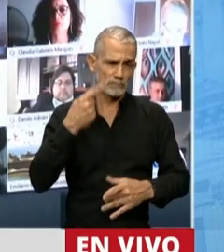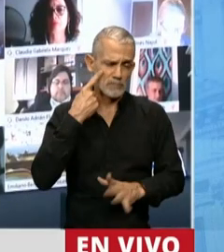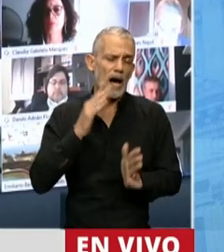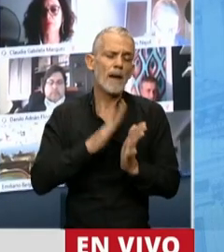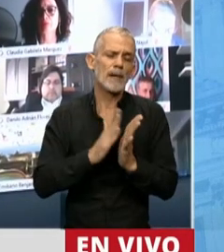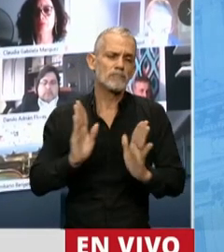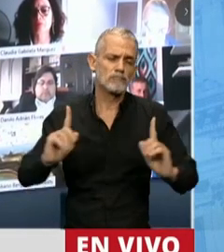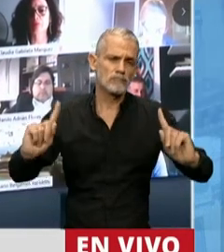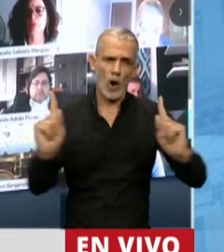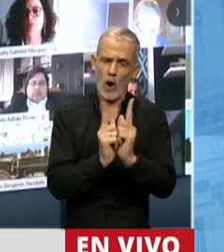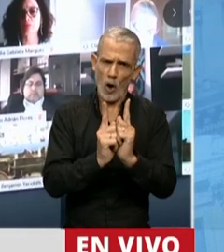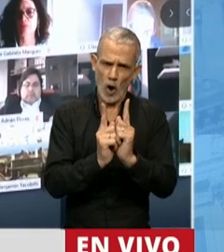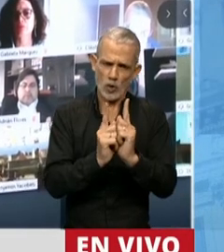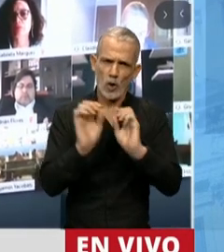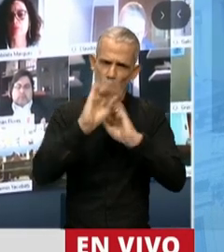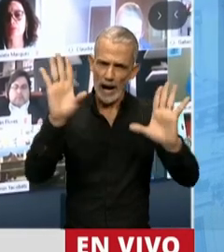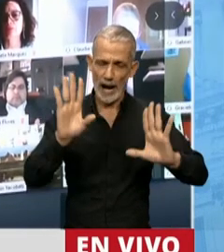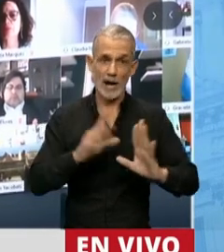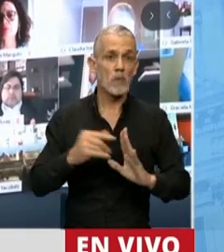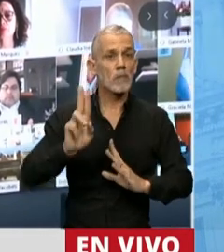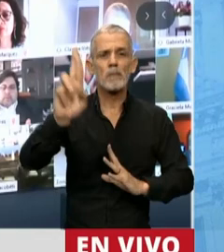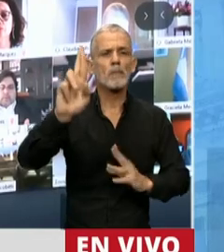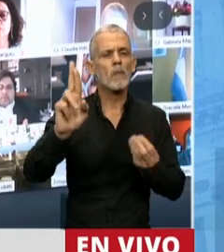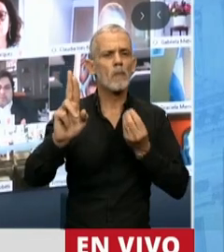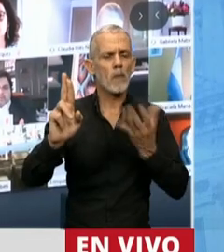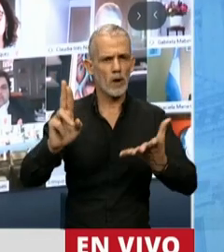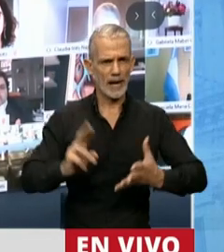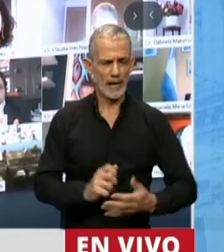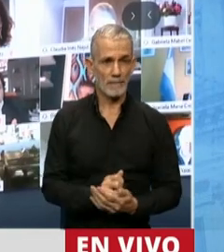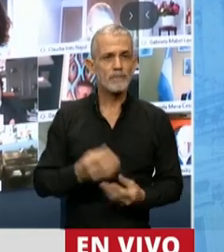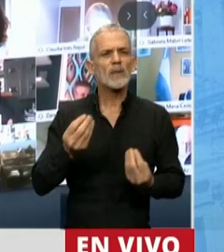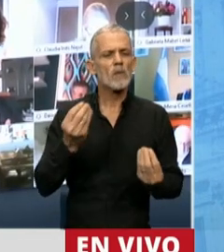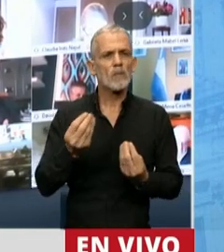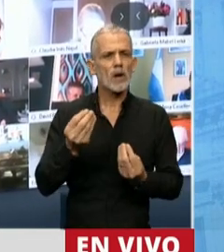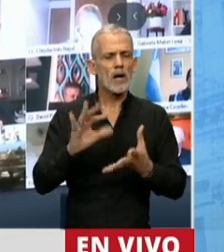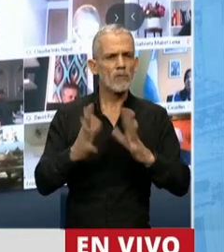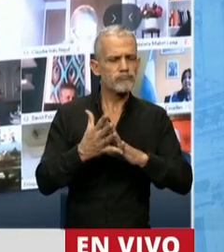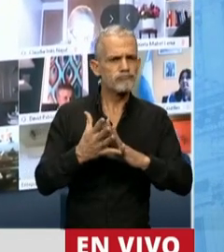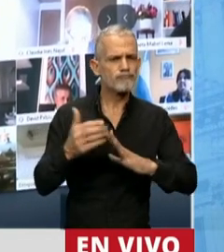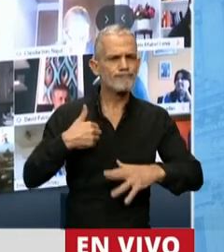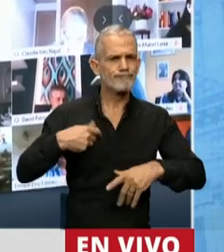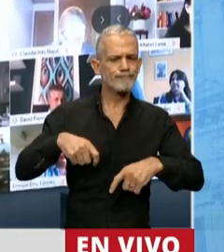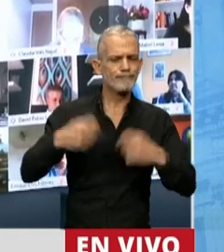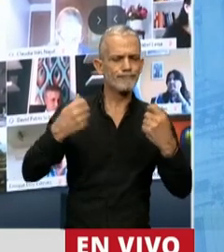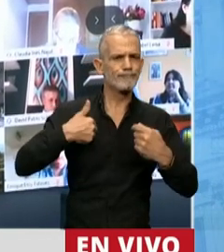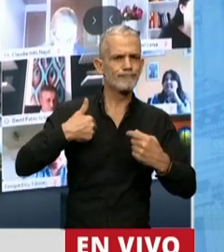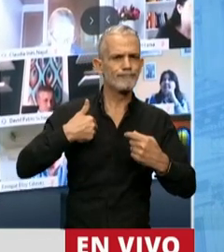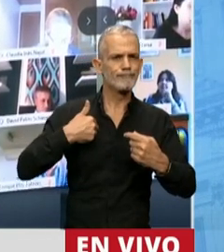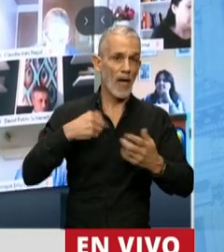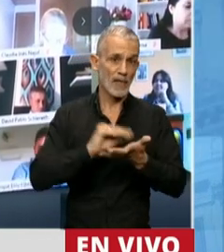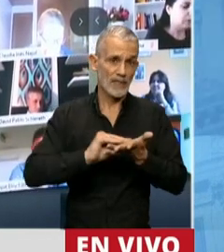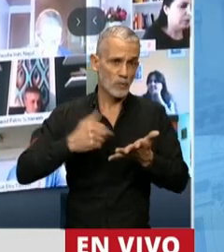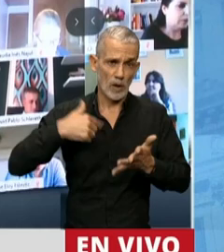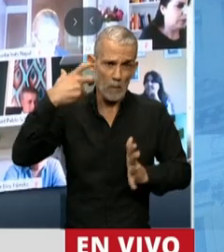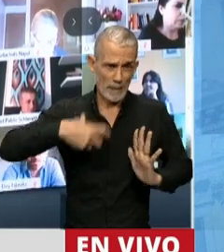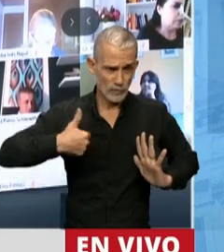ser breve y conciso. Mi cuestión de privilegio, por condiciones que afectan a mi condición de diputado, y no es